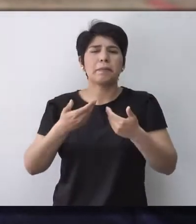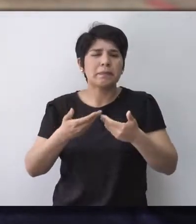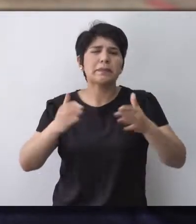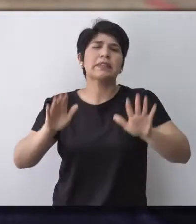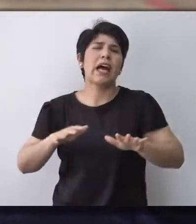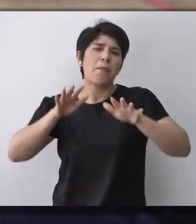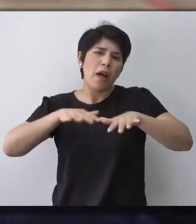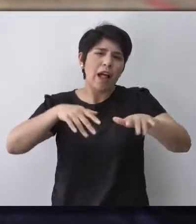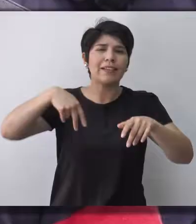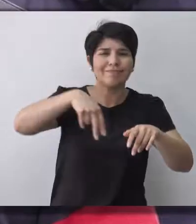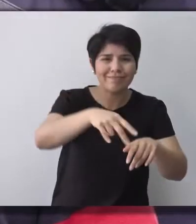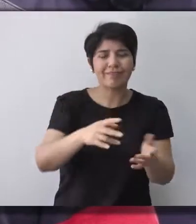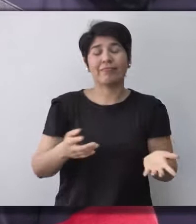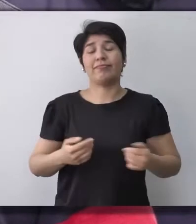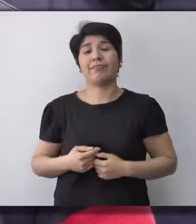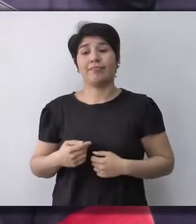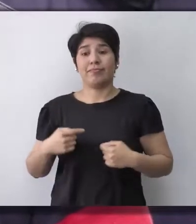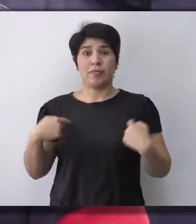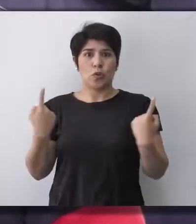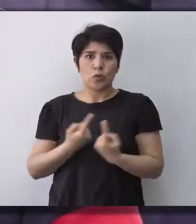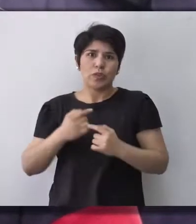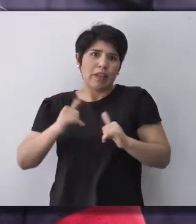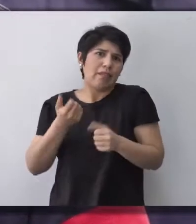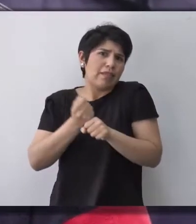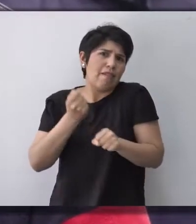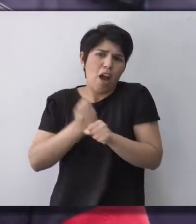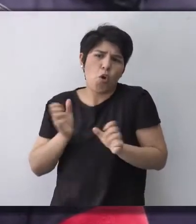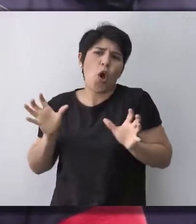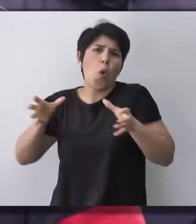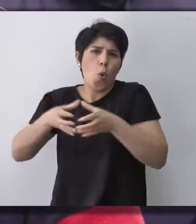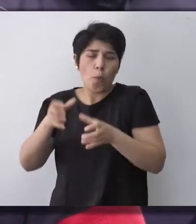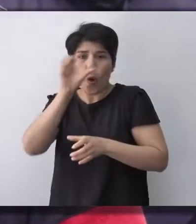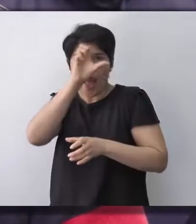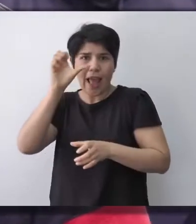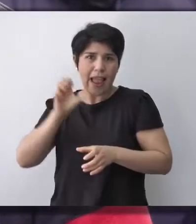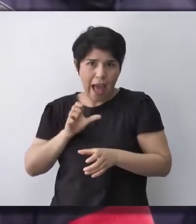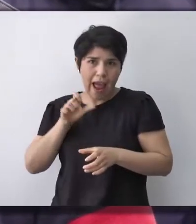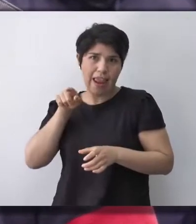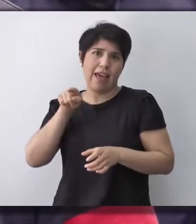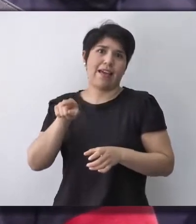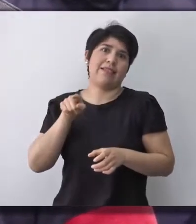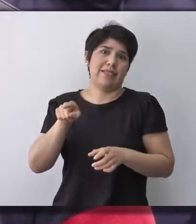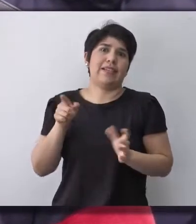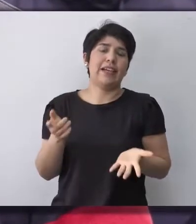correcaminatas. Hemos realizado justamente un trabajo en equipo con Eliana